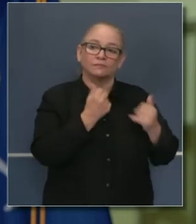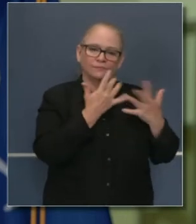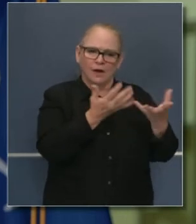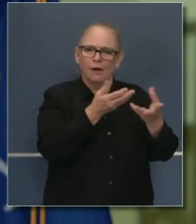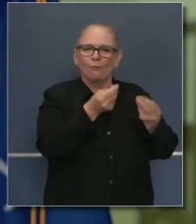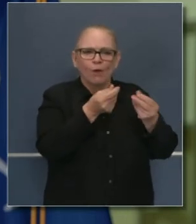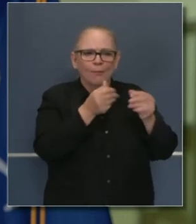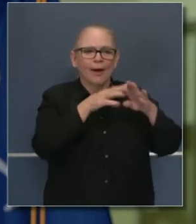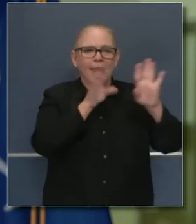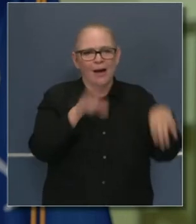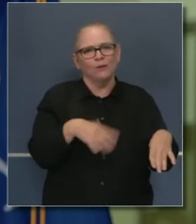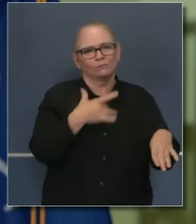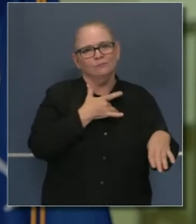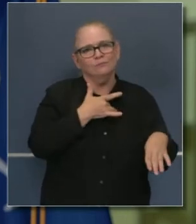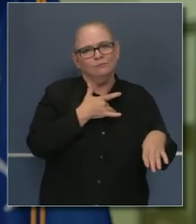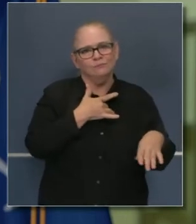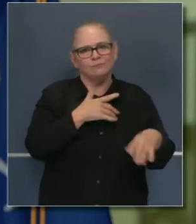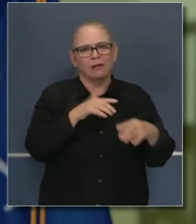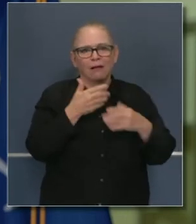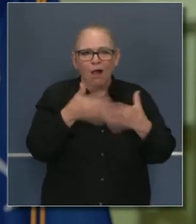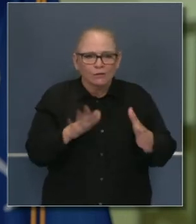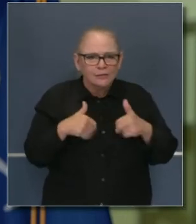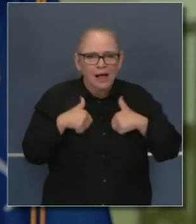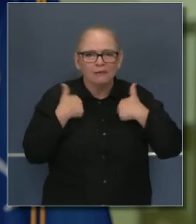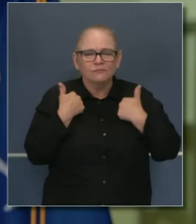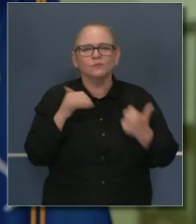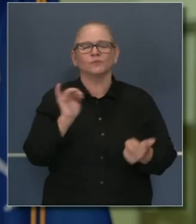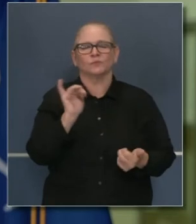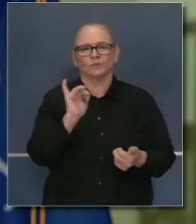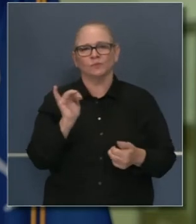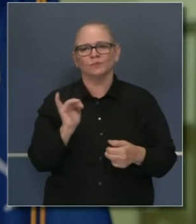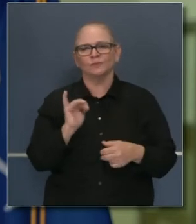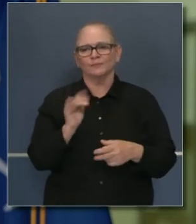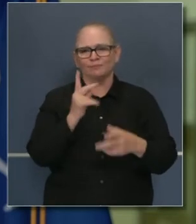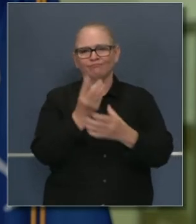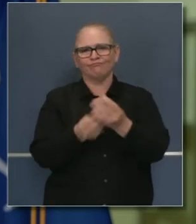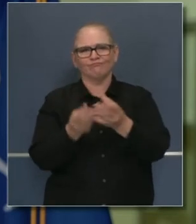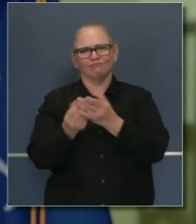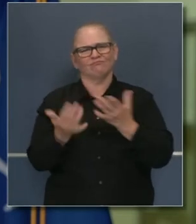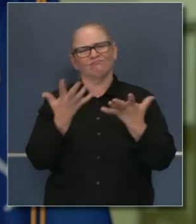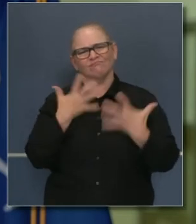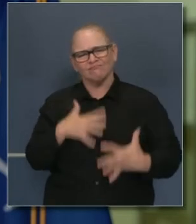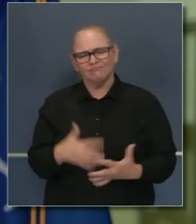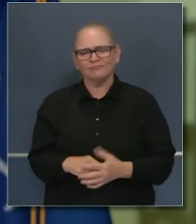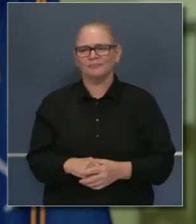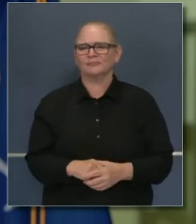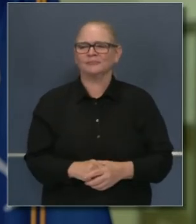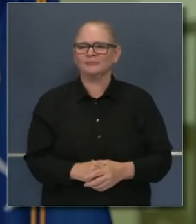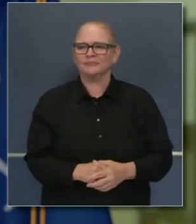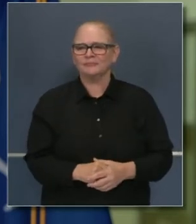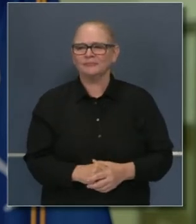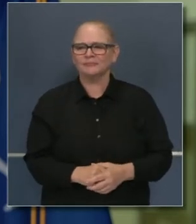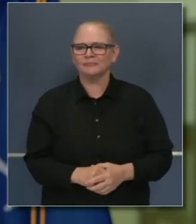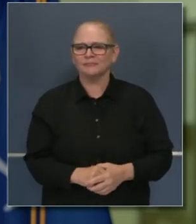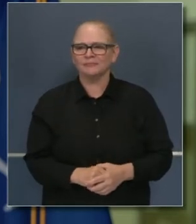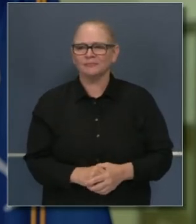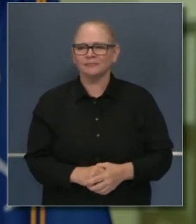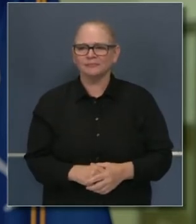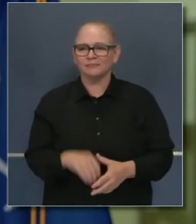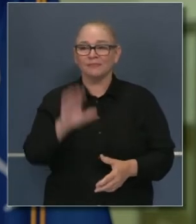aquel caso y en el caso de muchos otros incendios han sido documentados completamente. Yo,